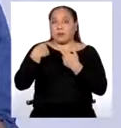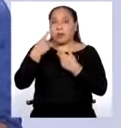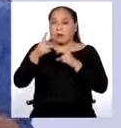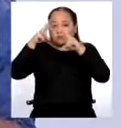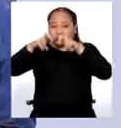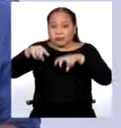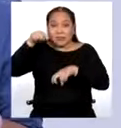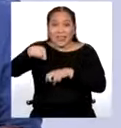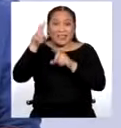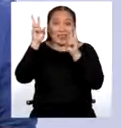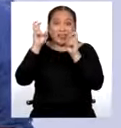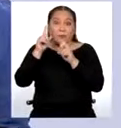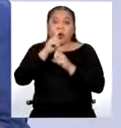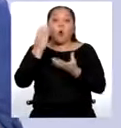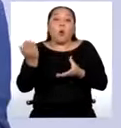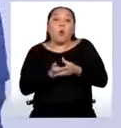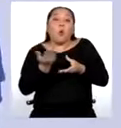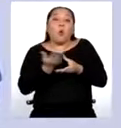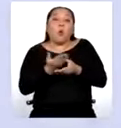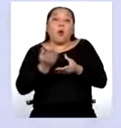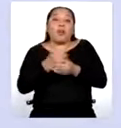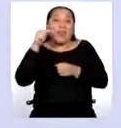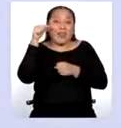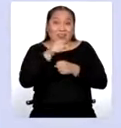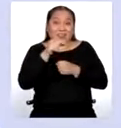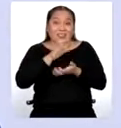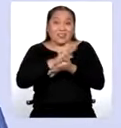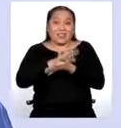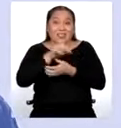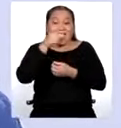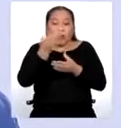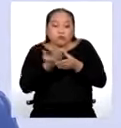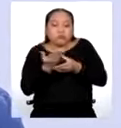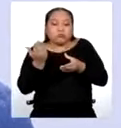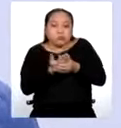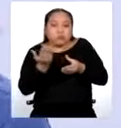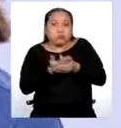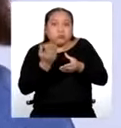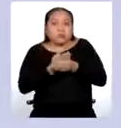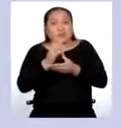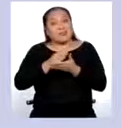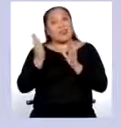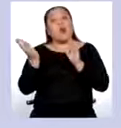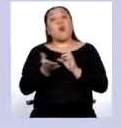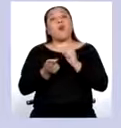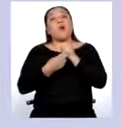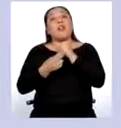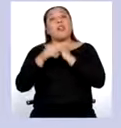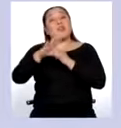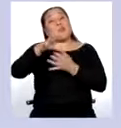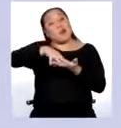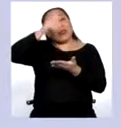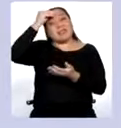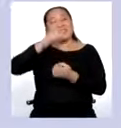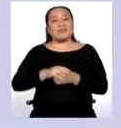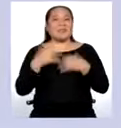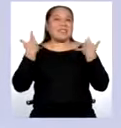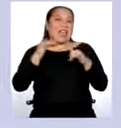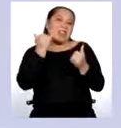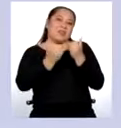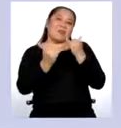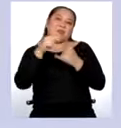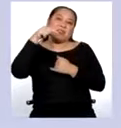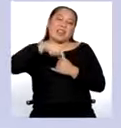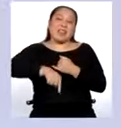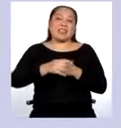dejes de guardar tu trabajo en un folder que será el portafolio donde archivarás todas las evidencias de tu aprendizaje. Y bueno, amigos y amigas, hemos llegado al